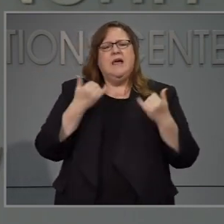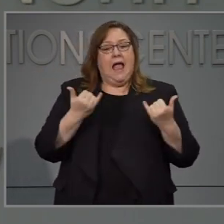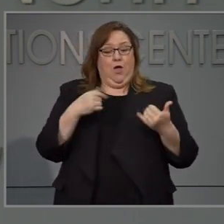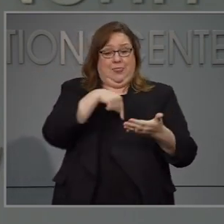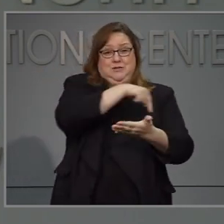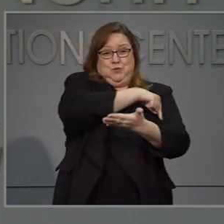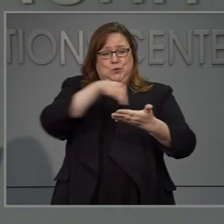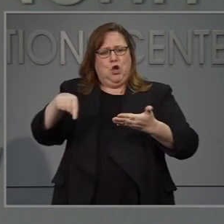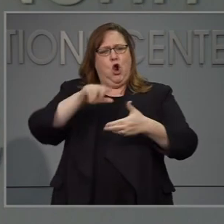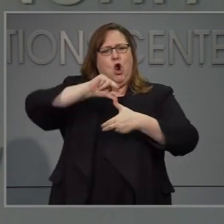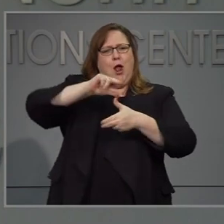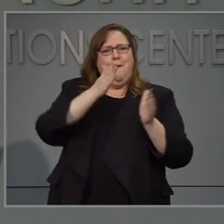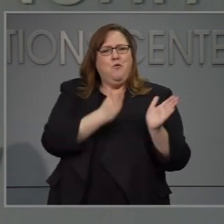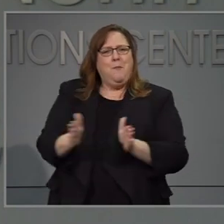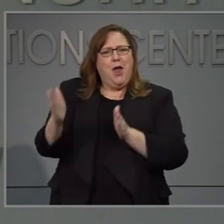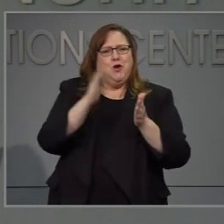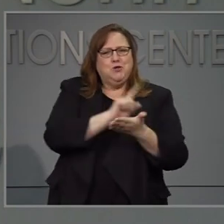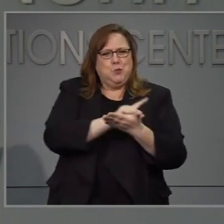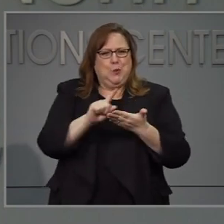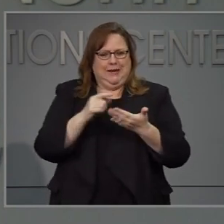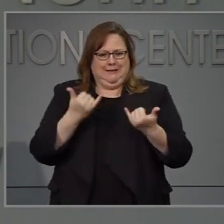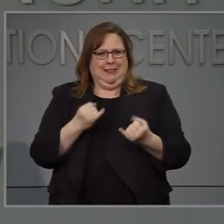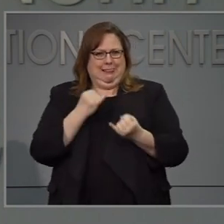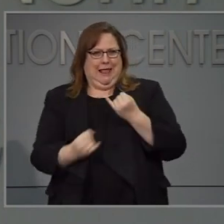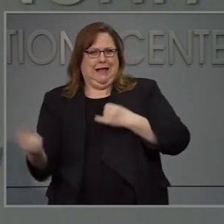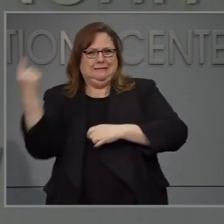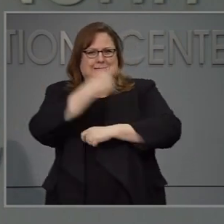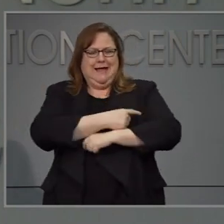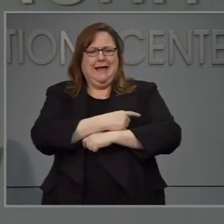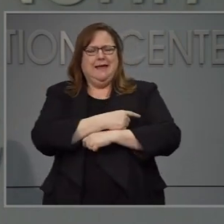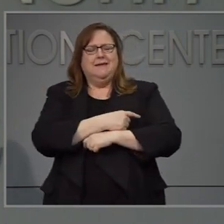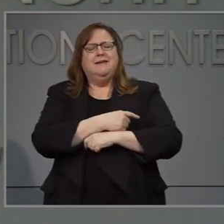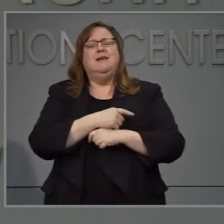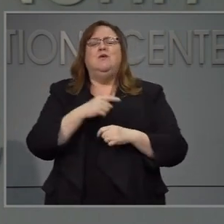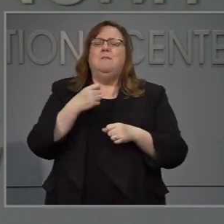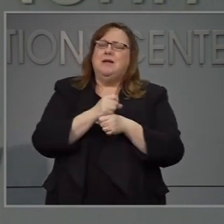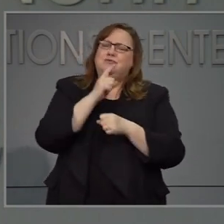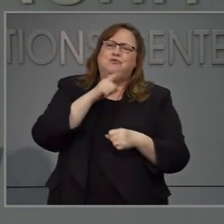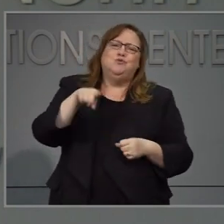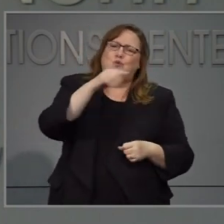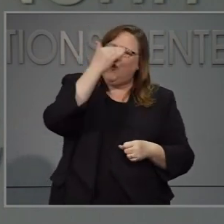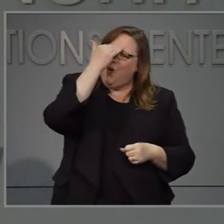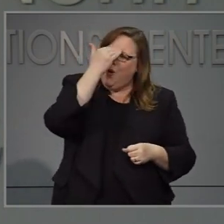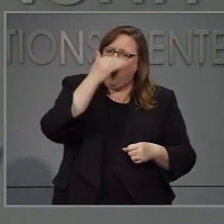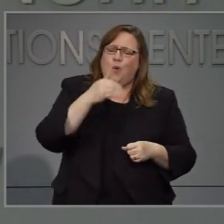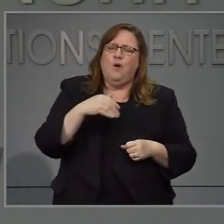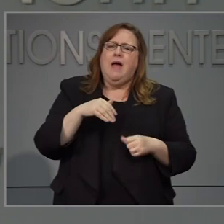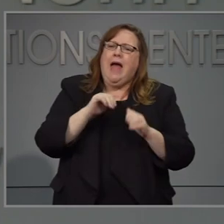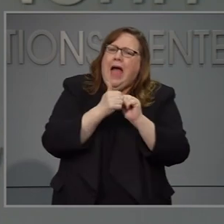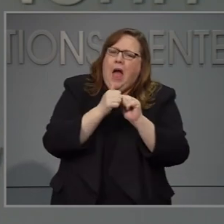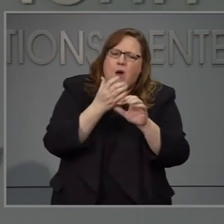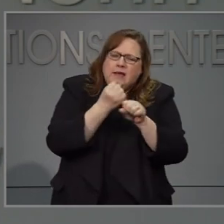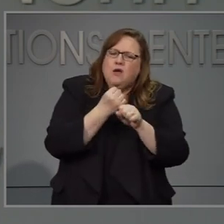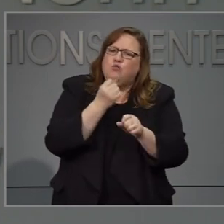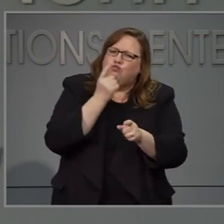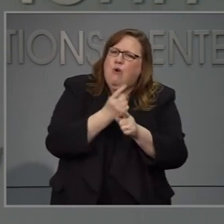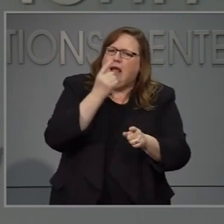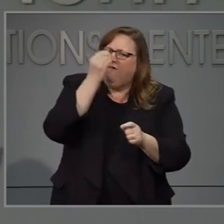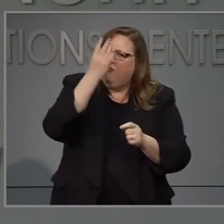ahora que estamos cerrando la semana de preparación de huracanes quiero también asegurarnos de que la familia